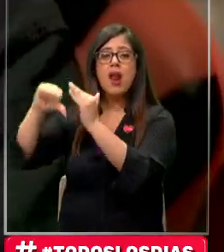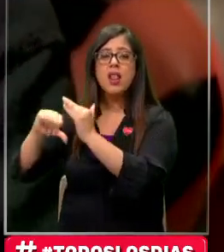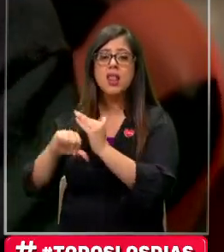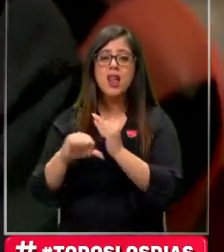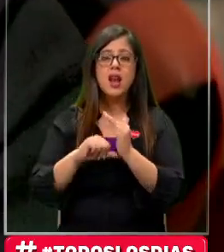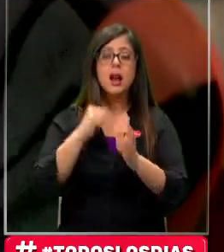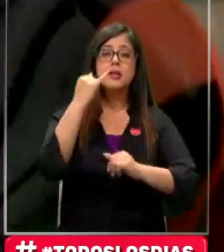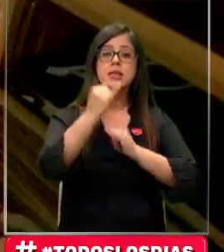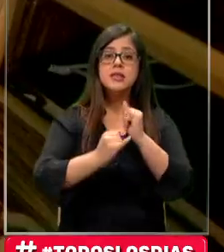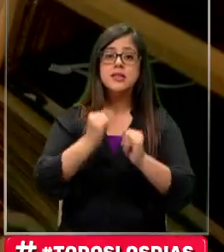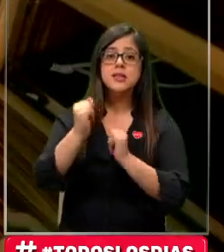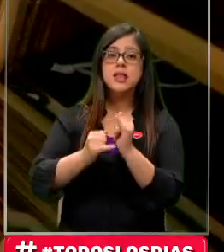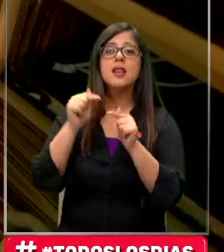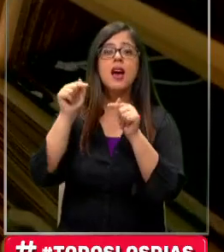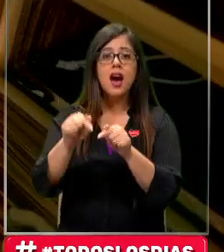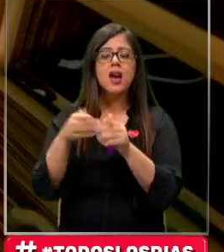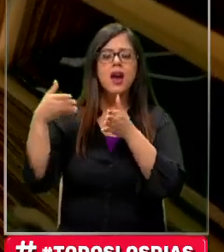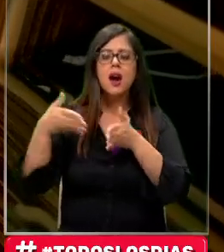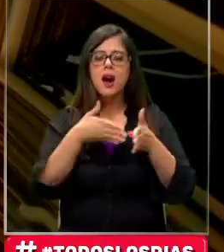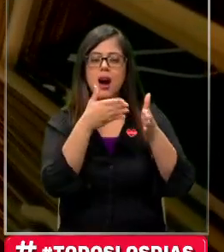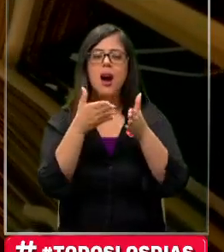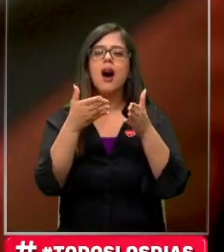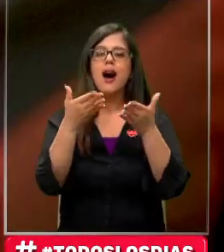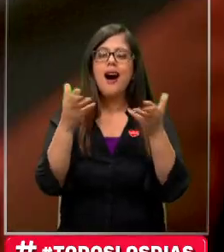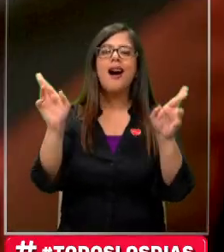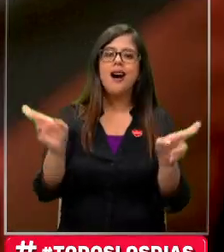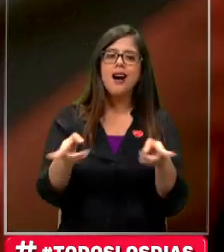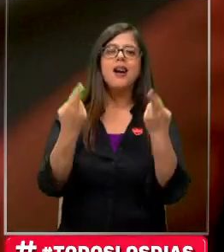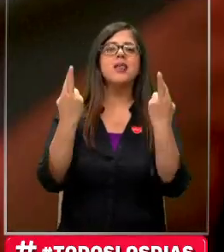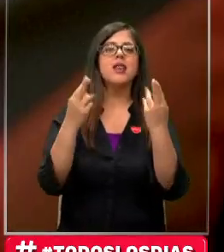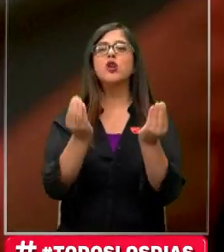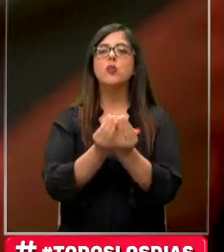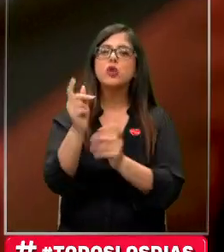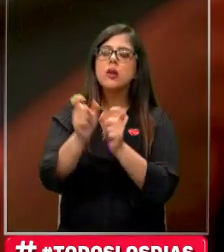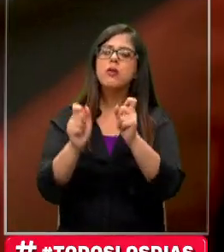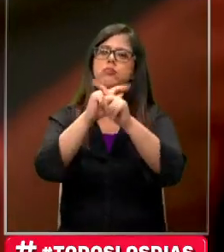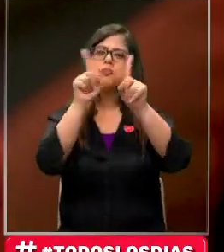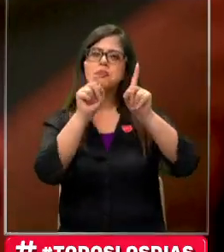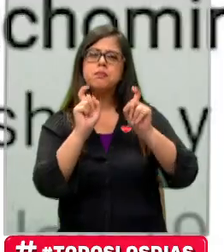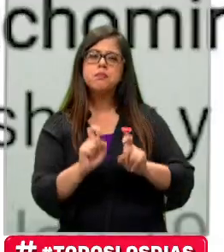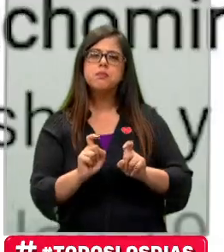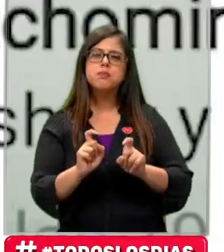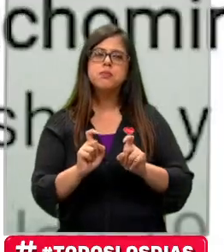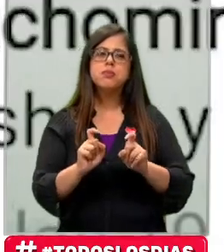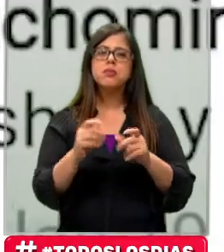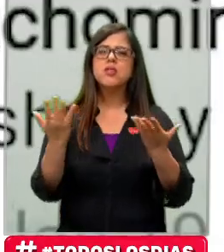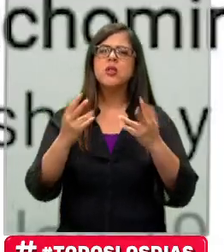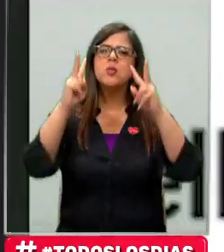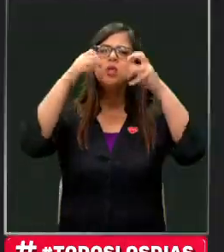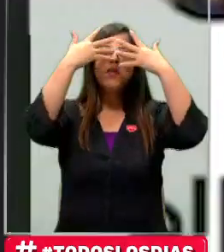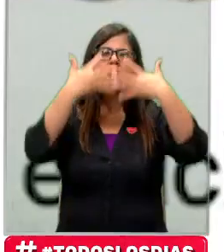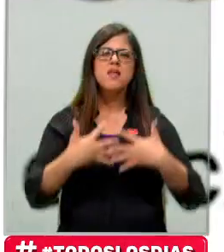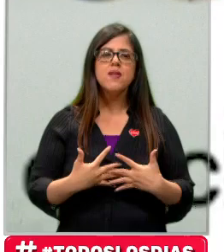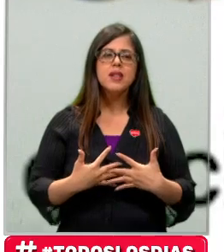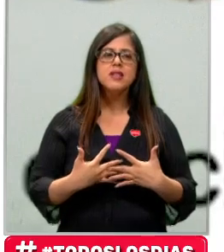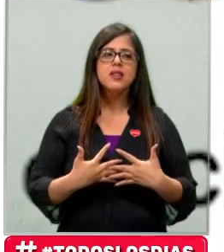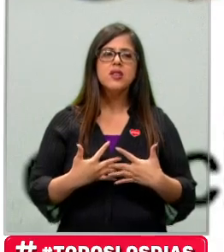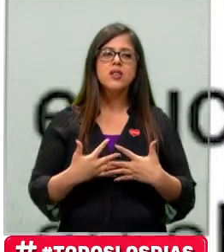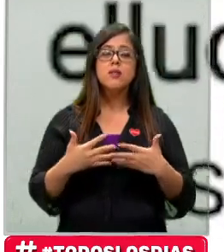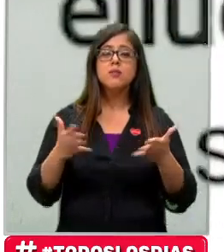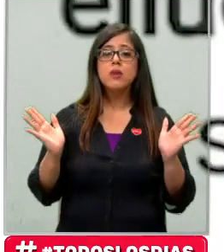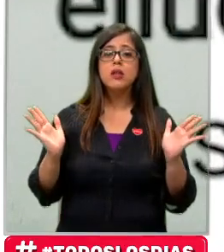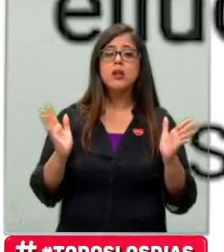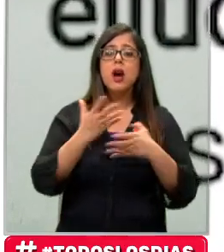Internet fue entonces la ruta para su reinvención. Mucha gente me ha preguntado cómo tener este físico. Bueno, asfixia en hacer.